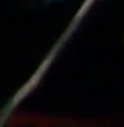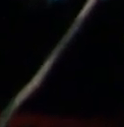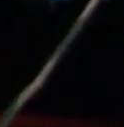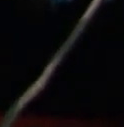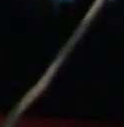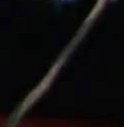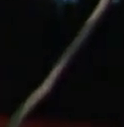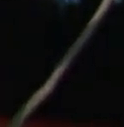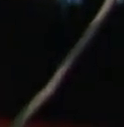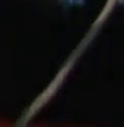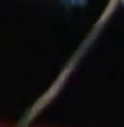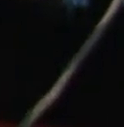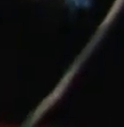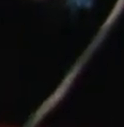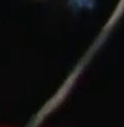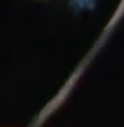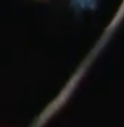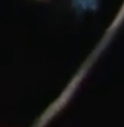Gracias por ver el video.